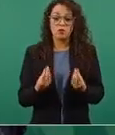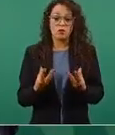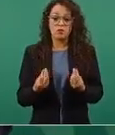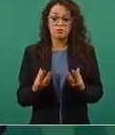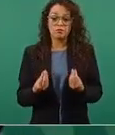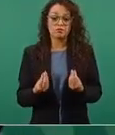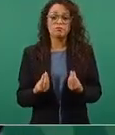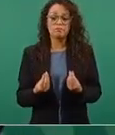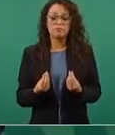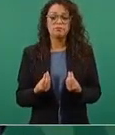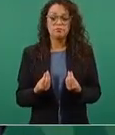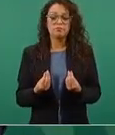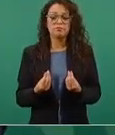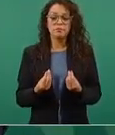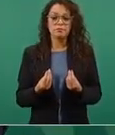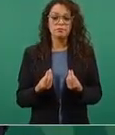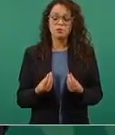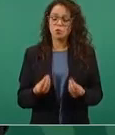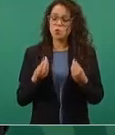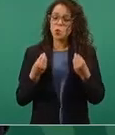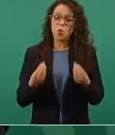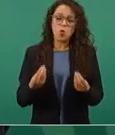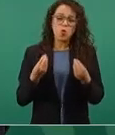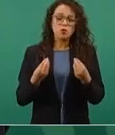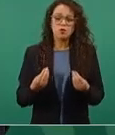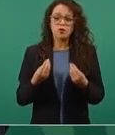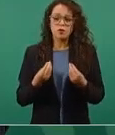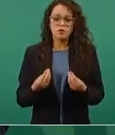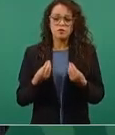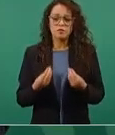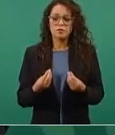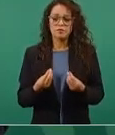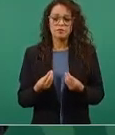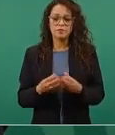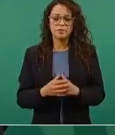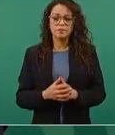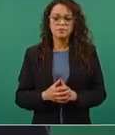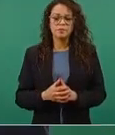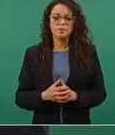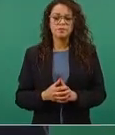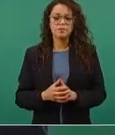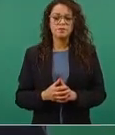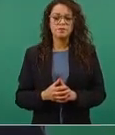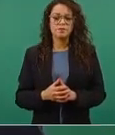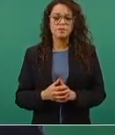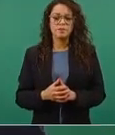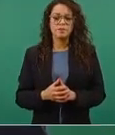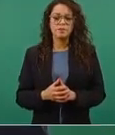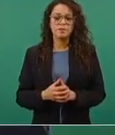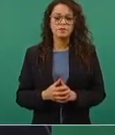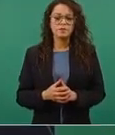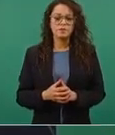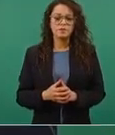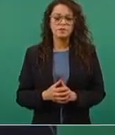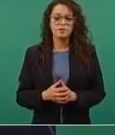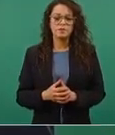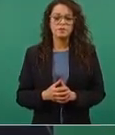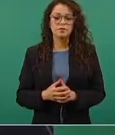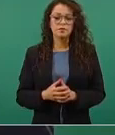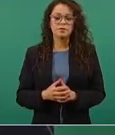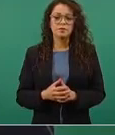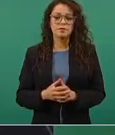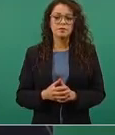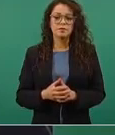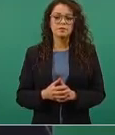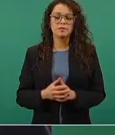hicieron de daño,